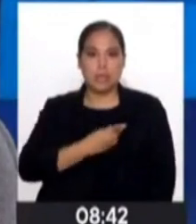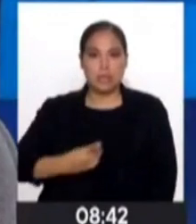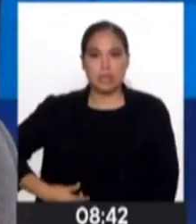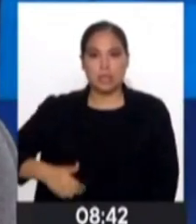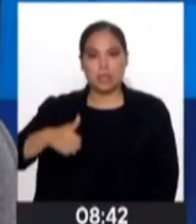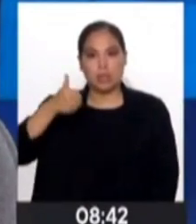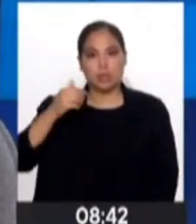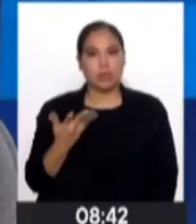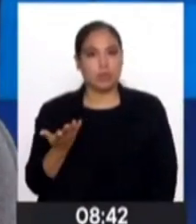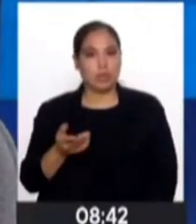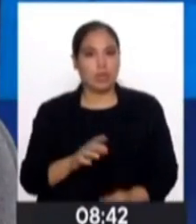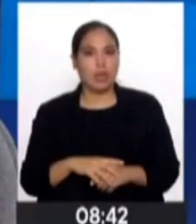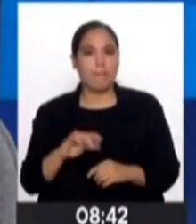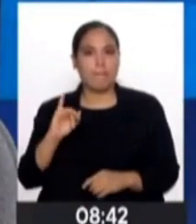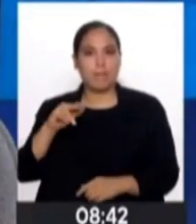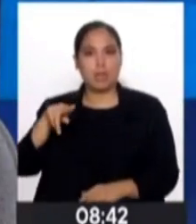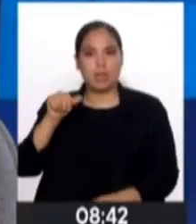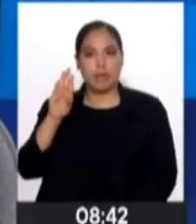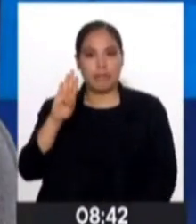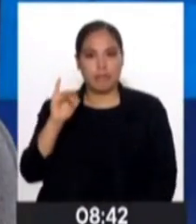Integral Nacional para el Bienestar Familiar Inavis. Gracias. Gracias.